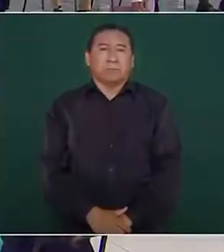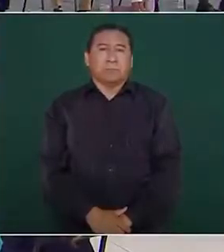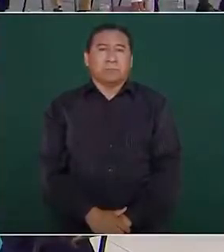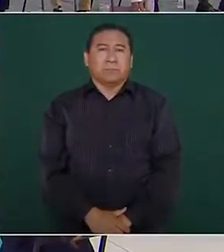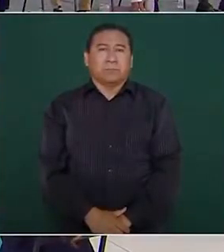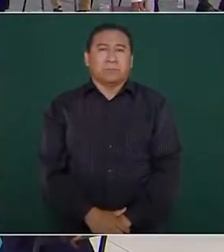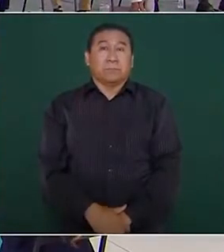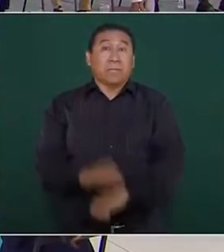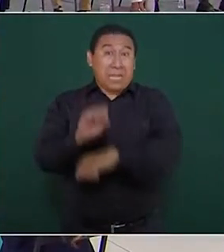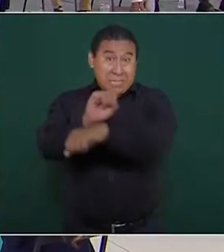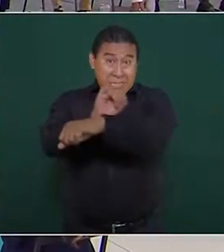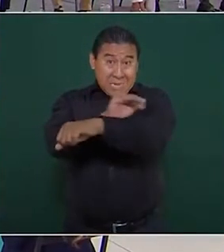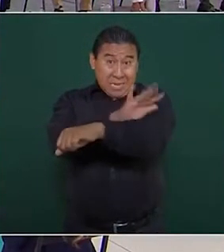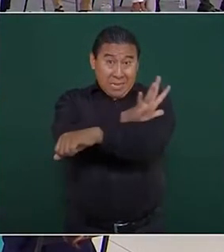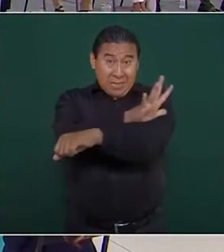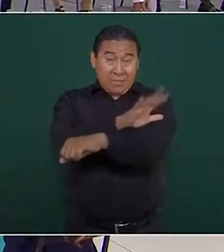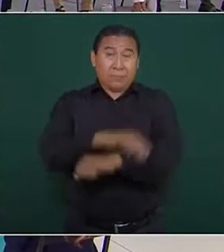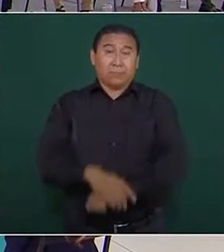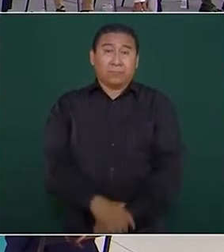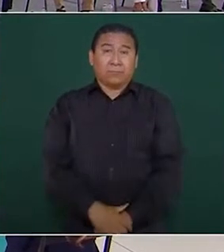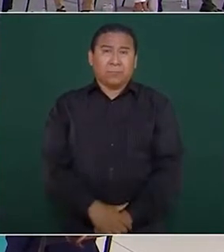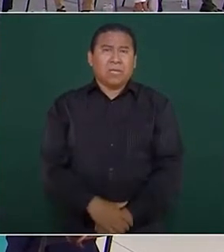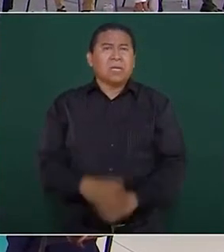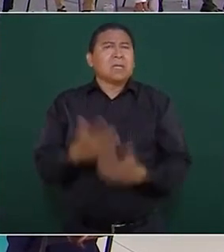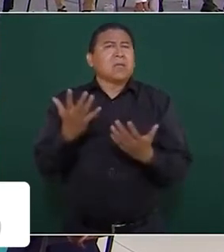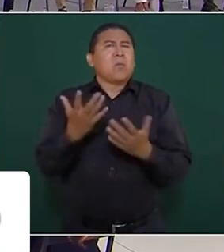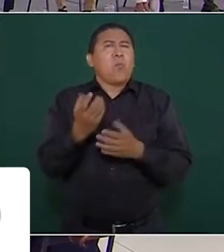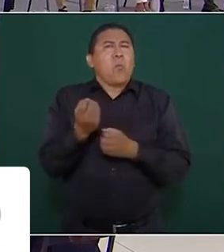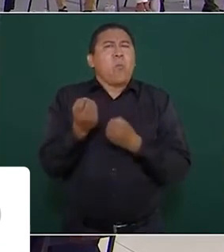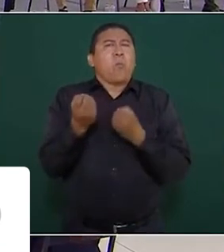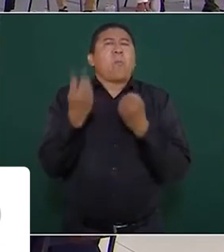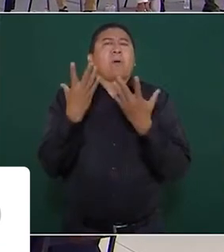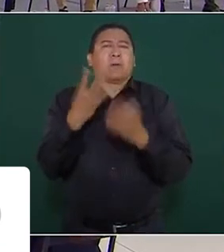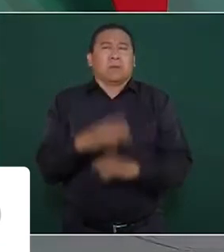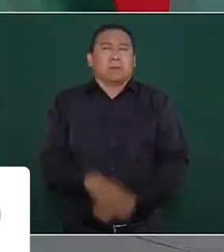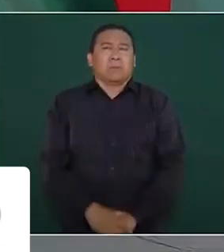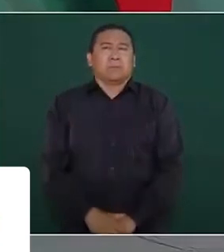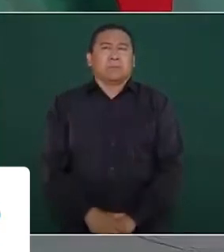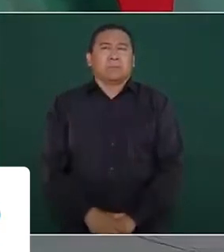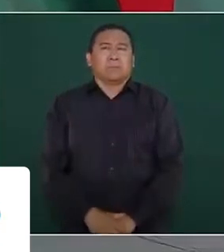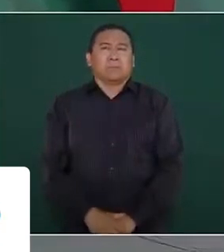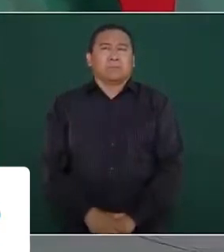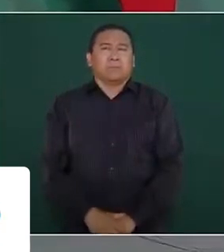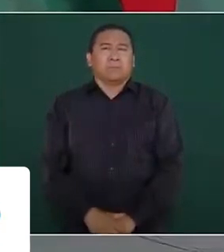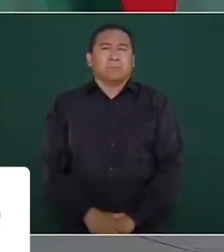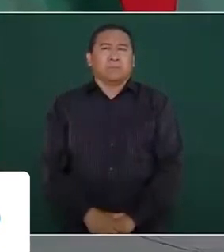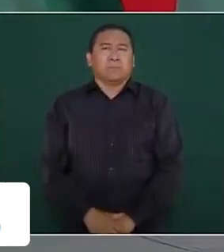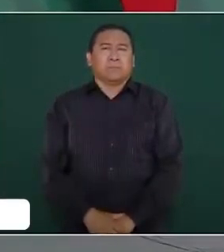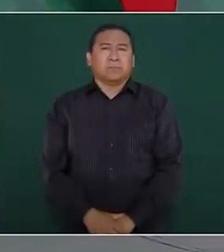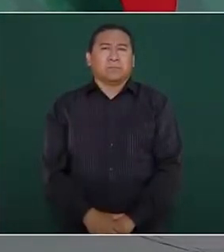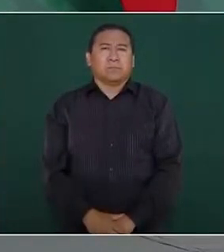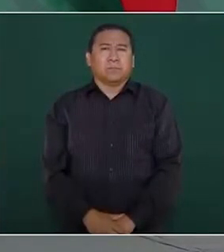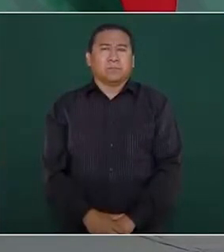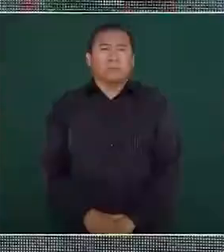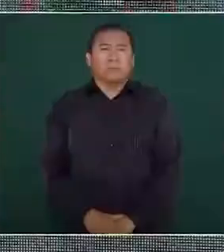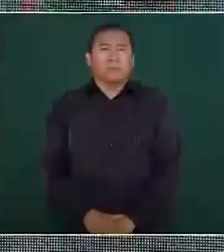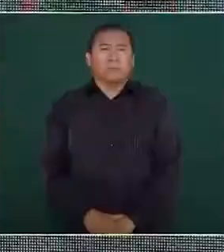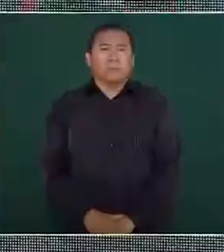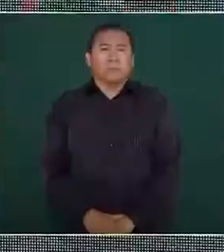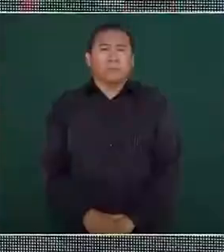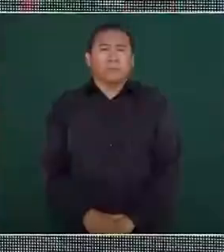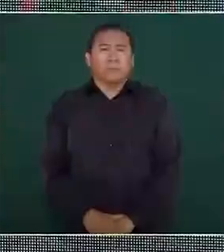eléctrico, imagínense cuánto se va a